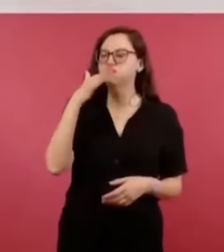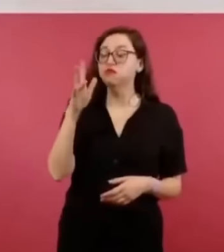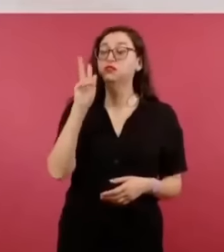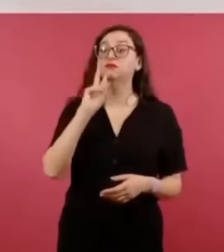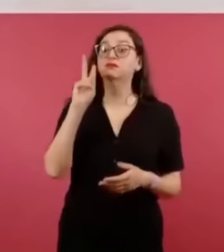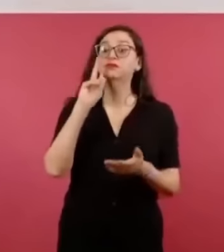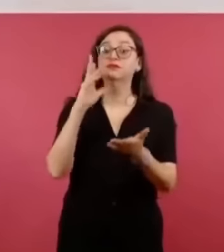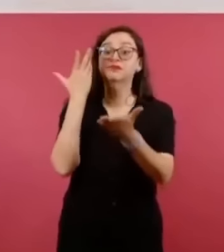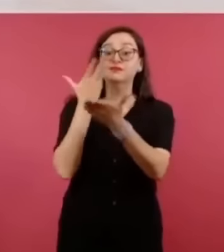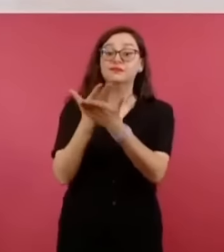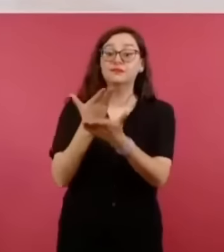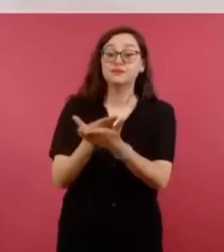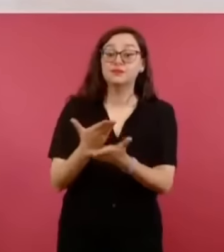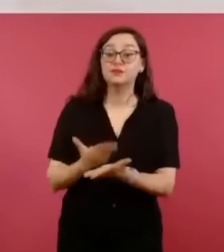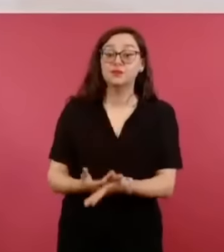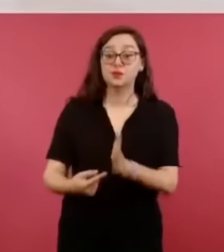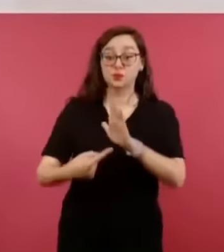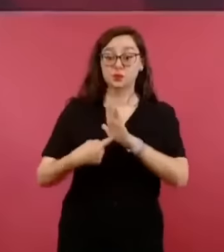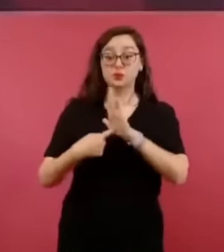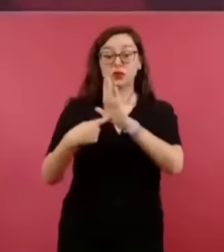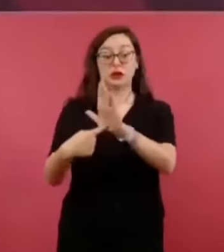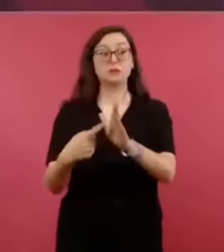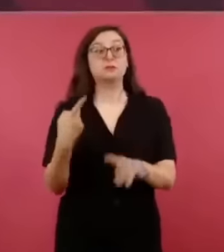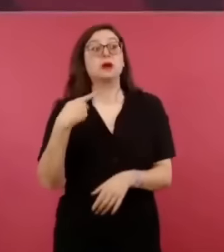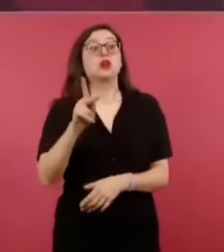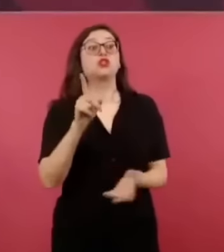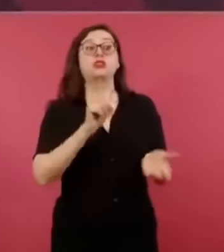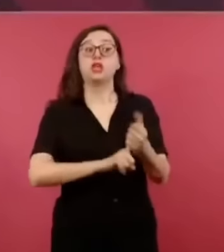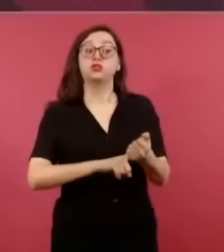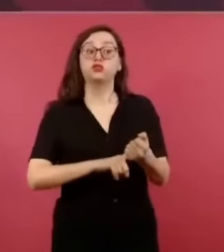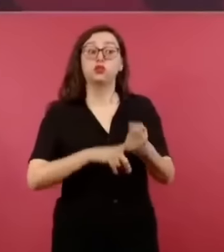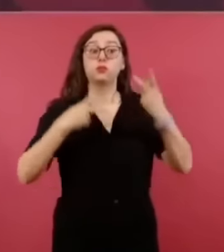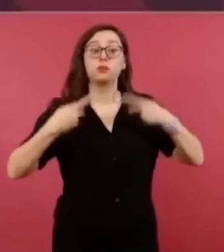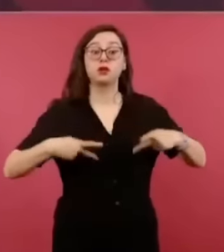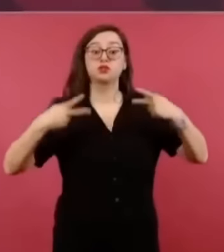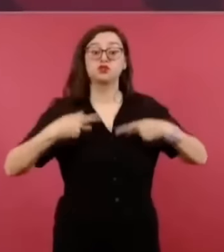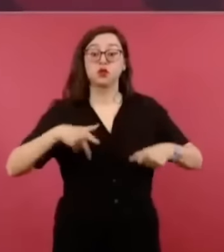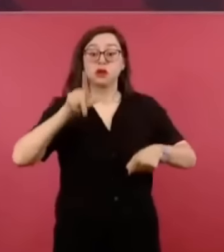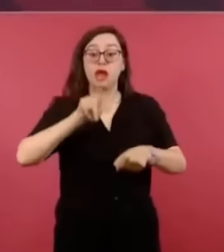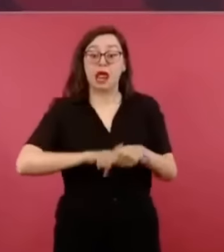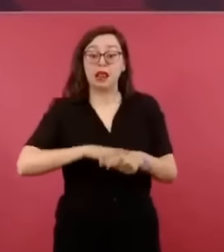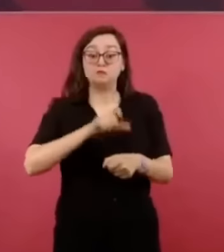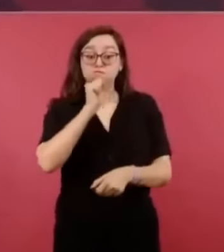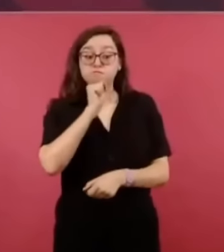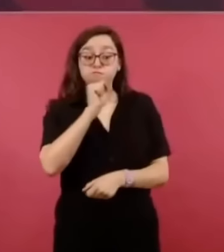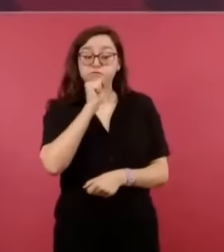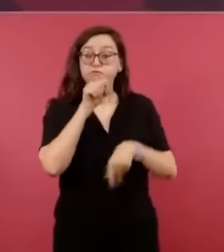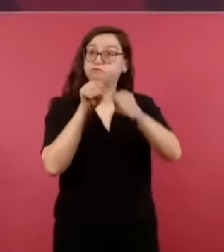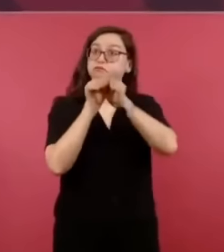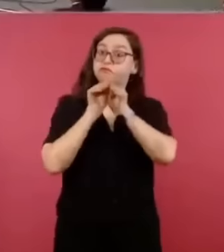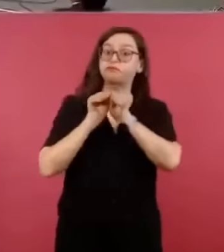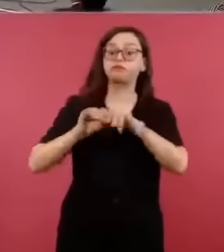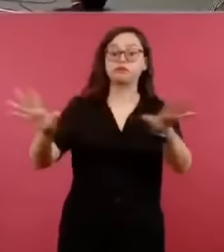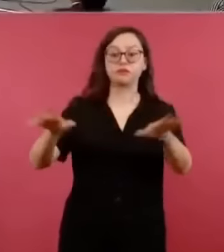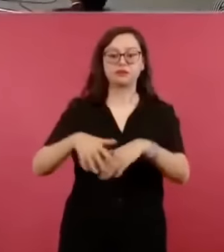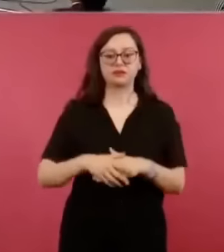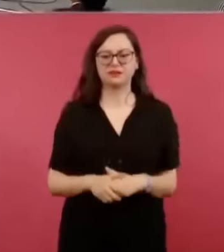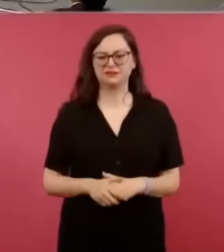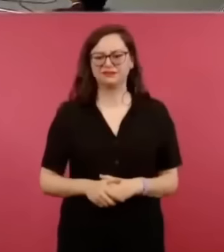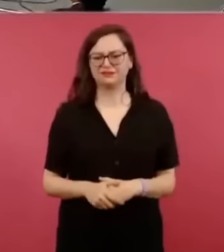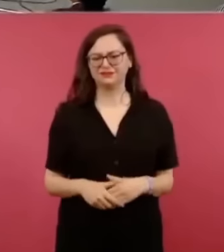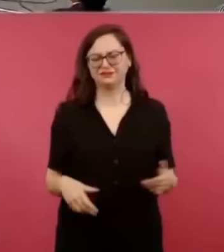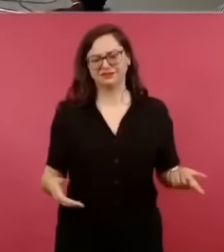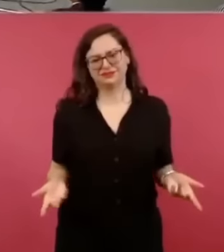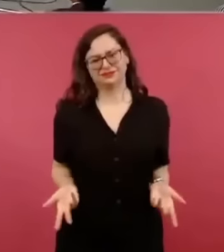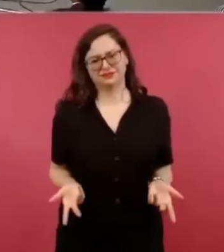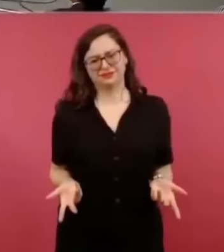datos personales. El Instituto de la Transparencia, que